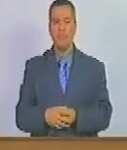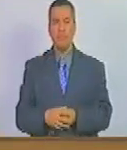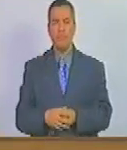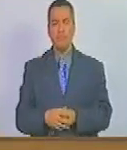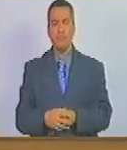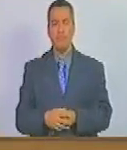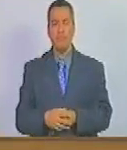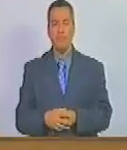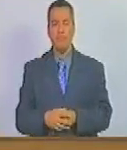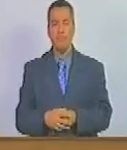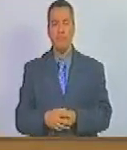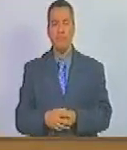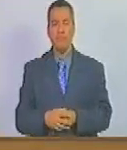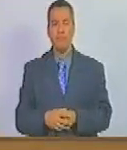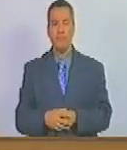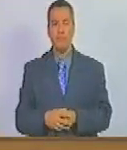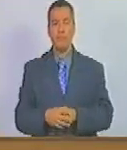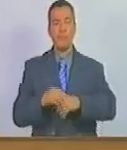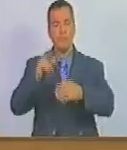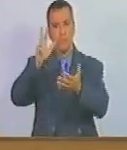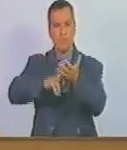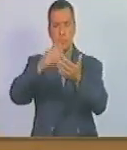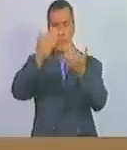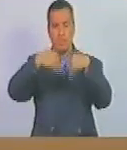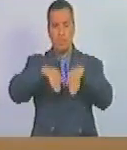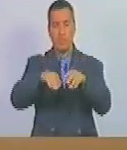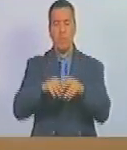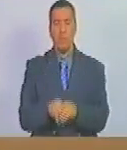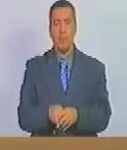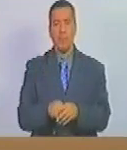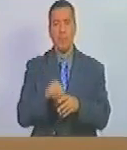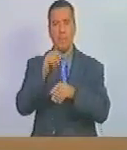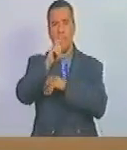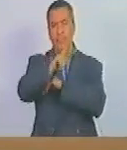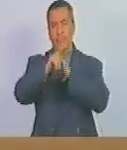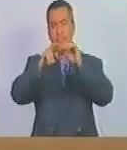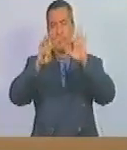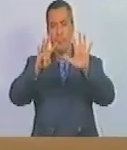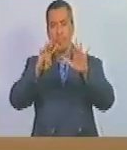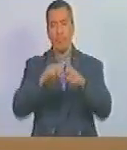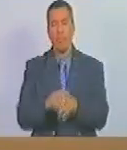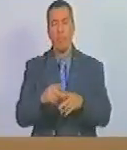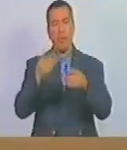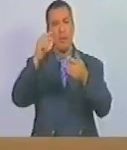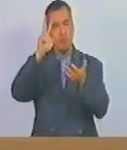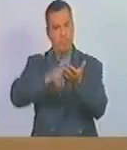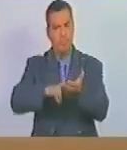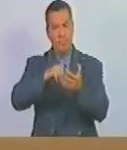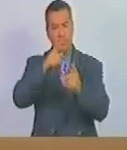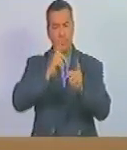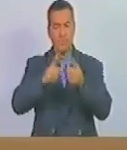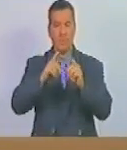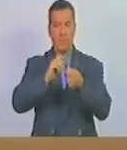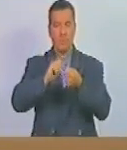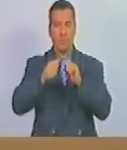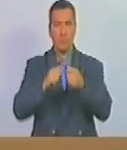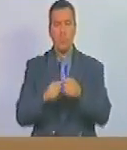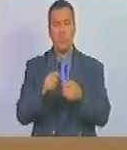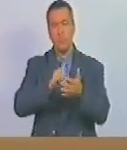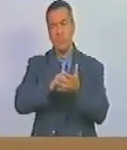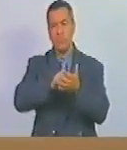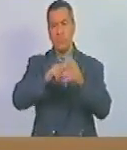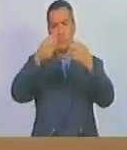en consideración aprobado, siguiente vigésimo noveno, se propone aprobar con modificación el